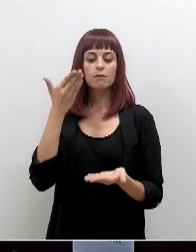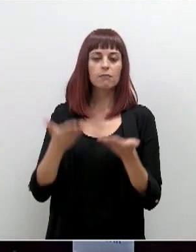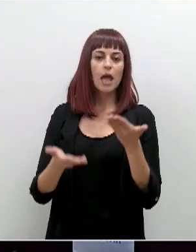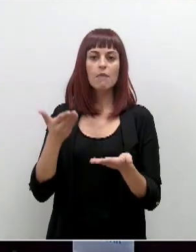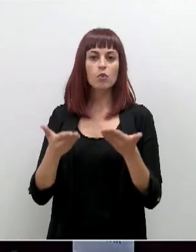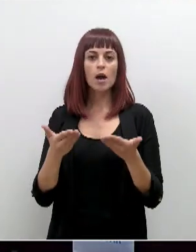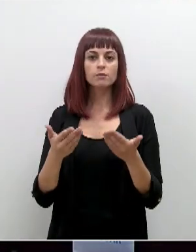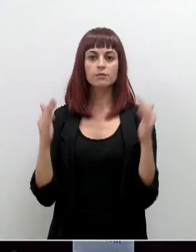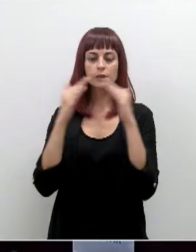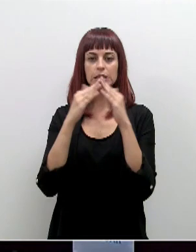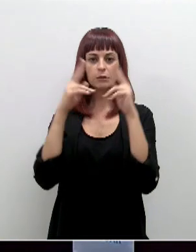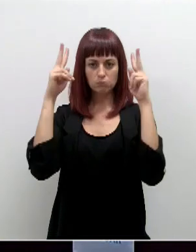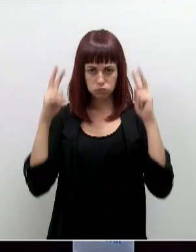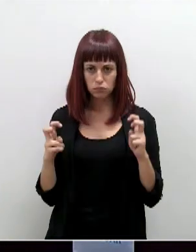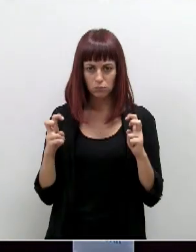confinamiento domiciliario?